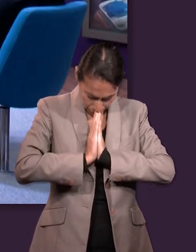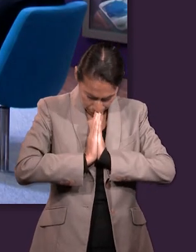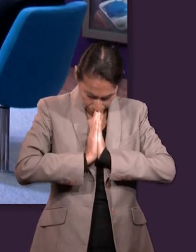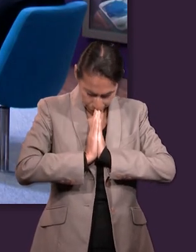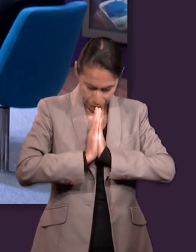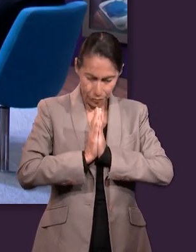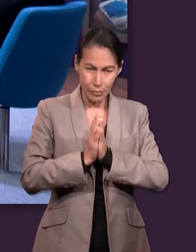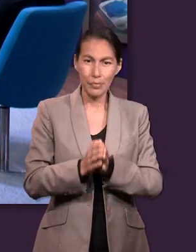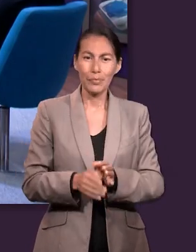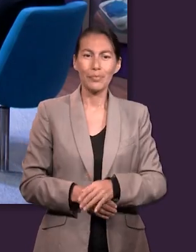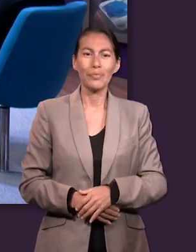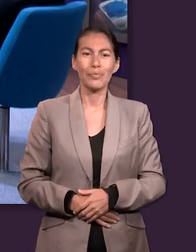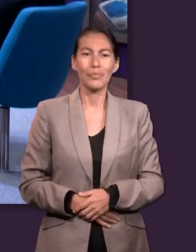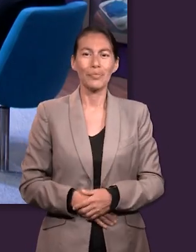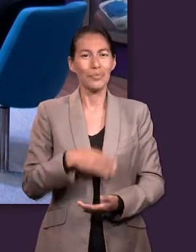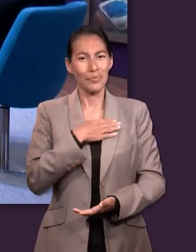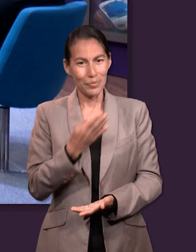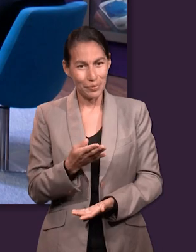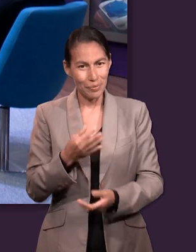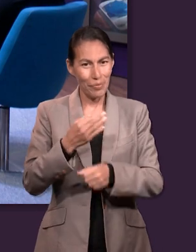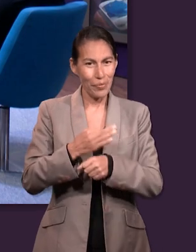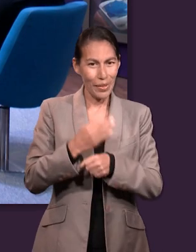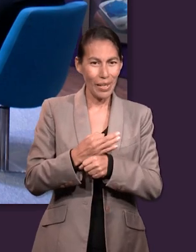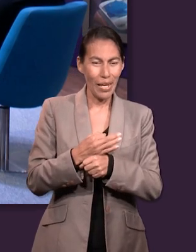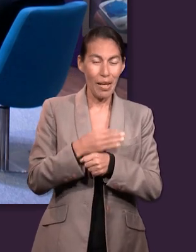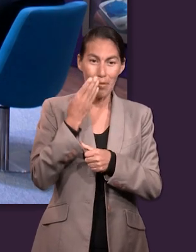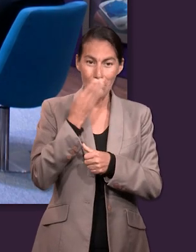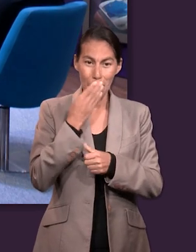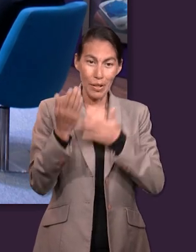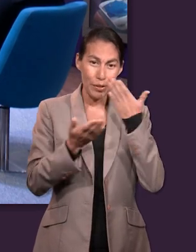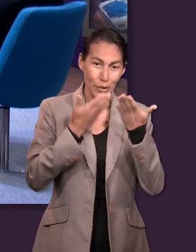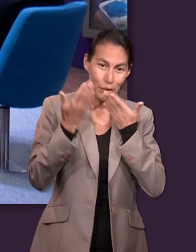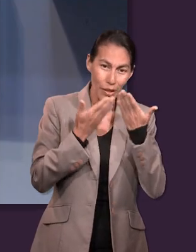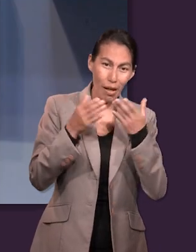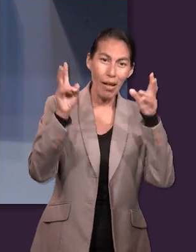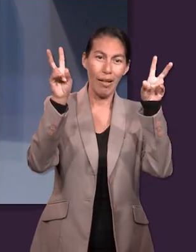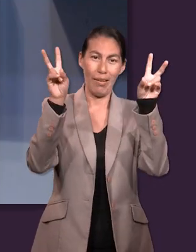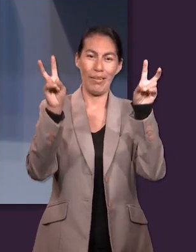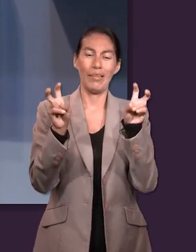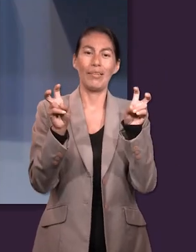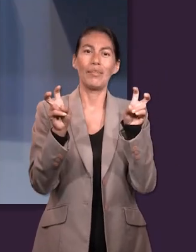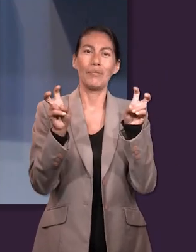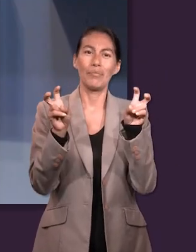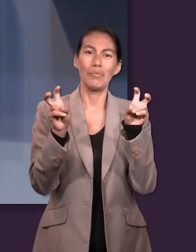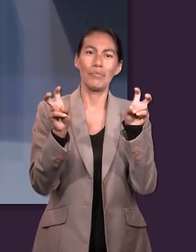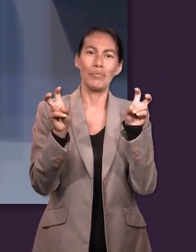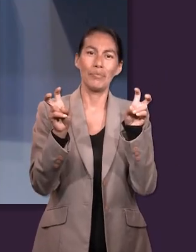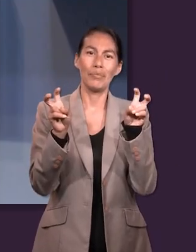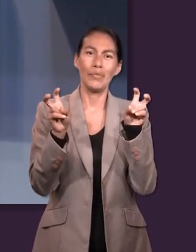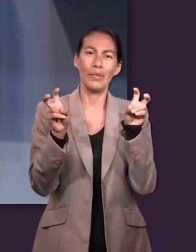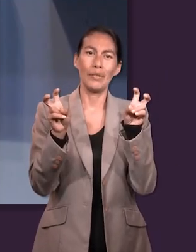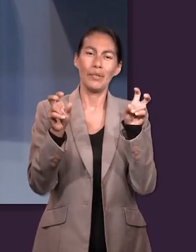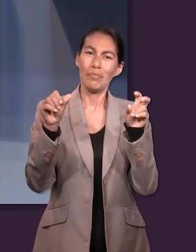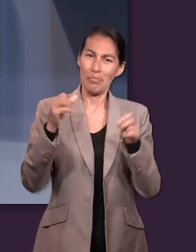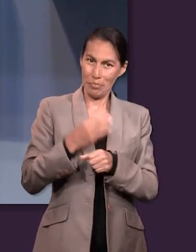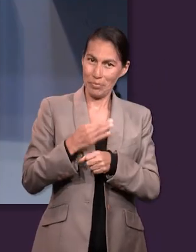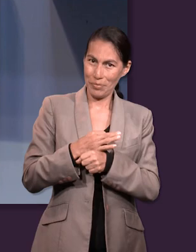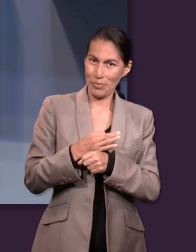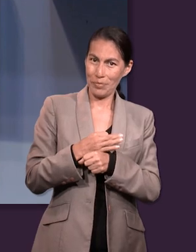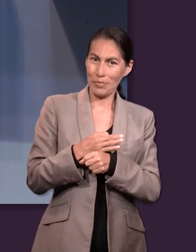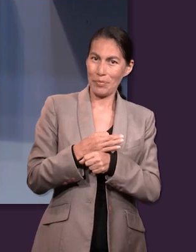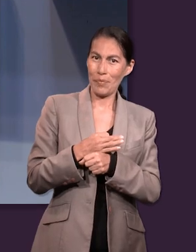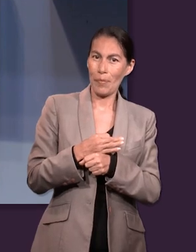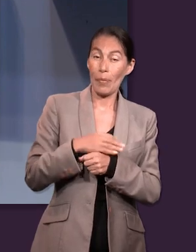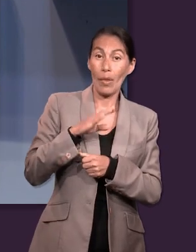Bueno, como vamos a comenzar ahorita con el repaso de la Biblia, me gustaría decirles el título del repaso de hoy.